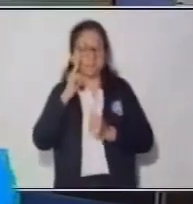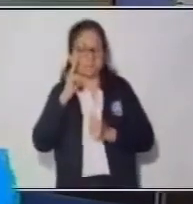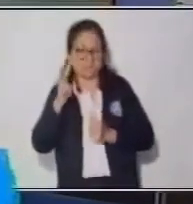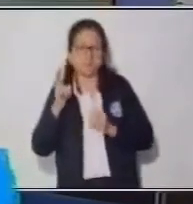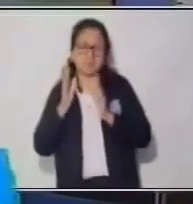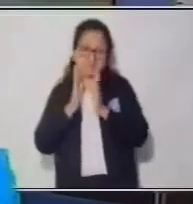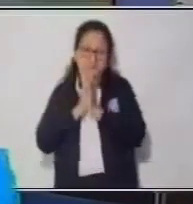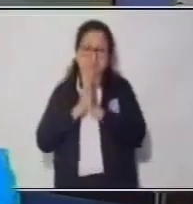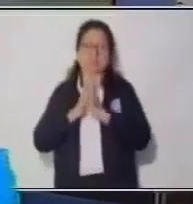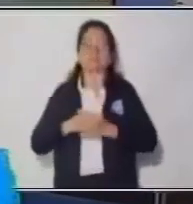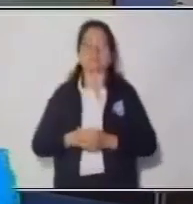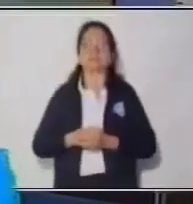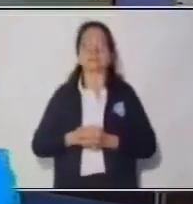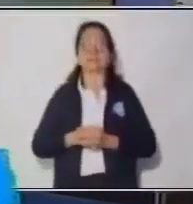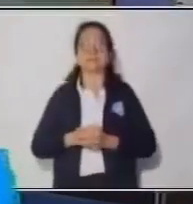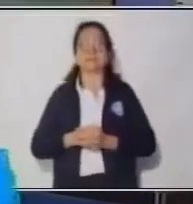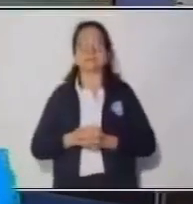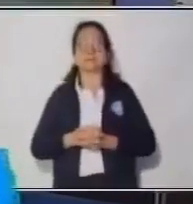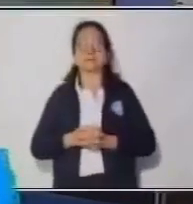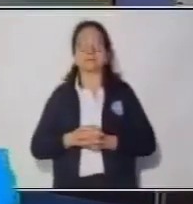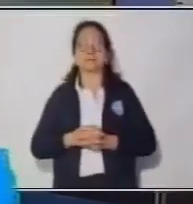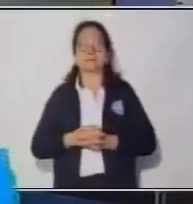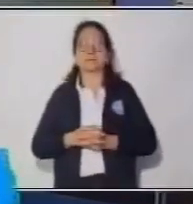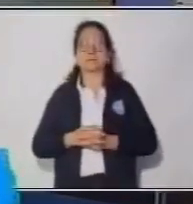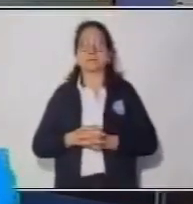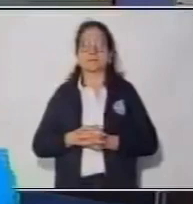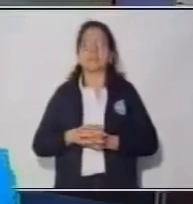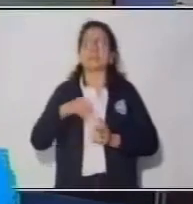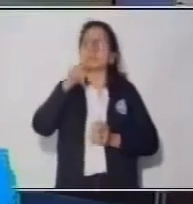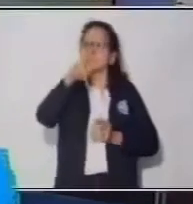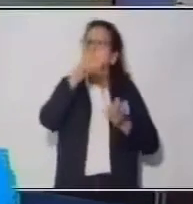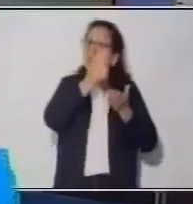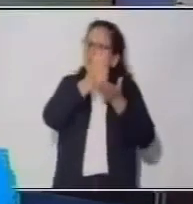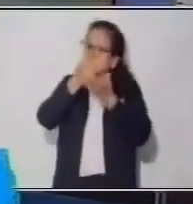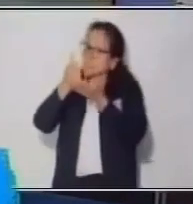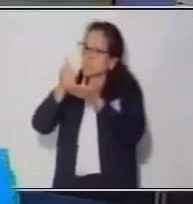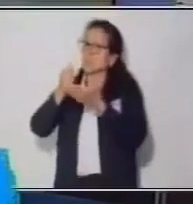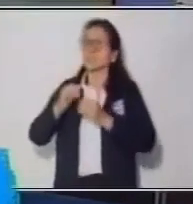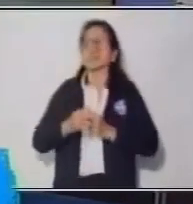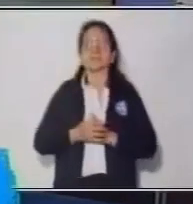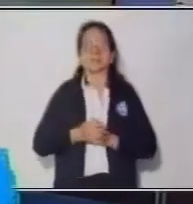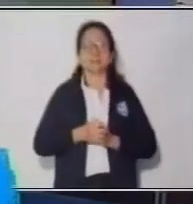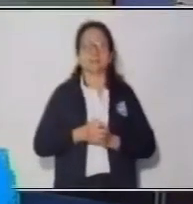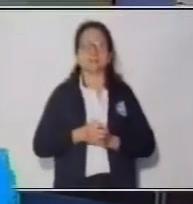cómo lo vamos a aplicar. Y para ello, tú me vas a ayudar el día de hoy.